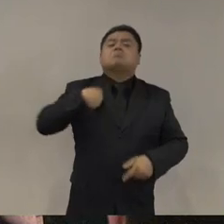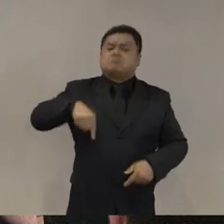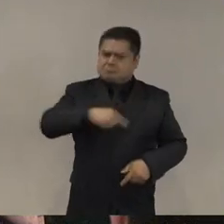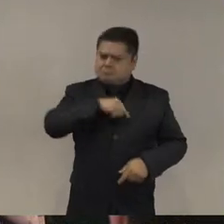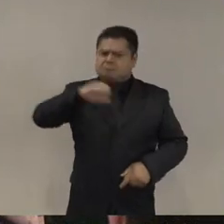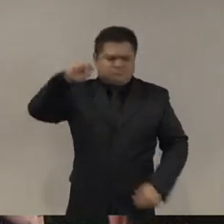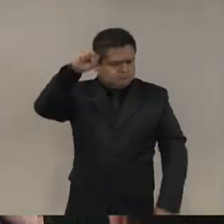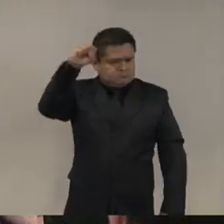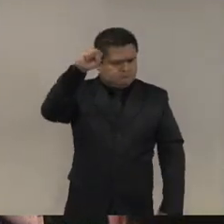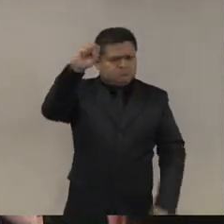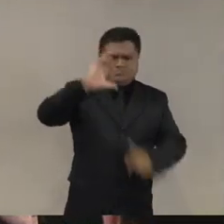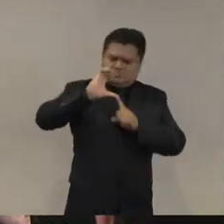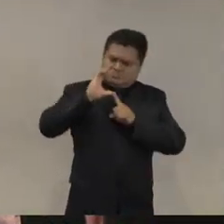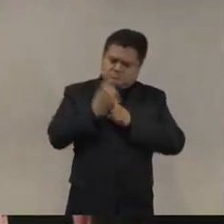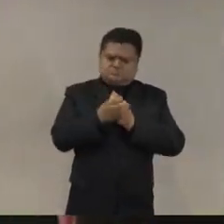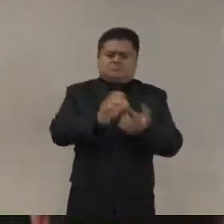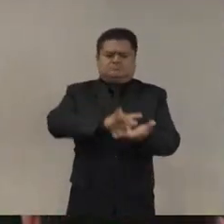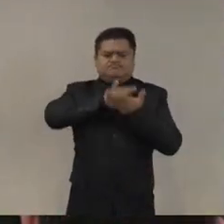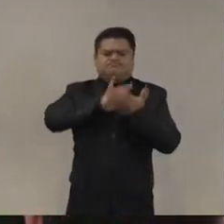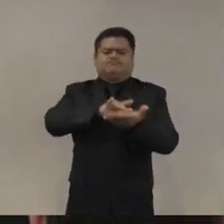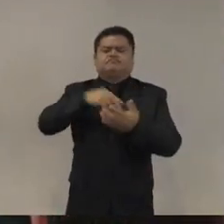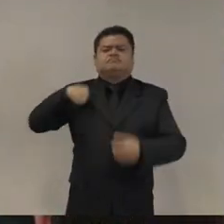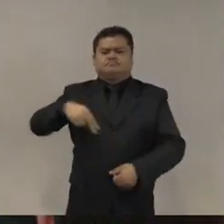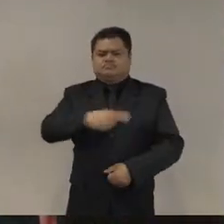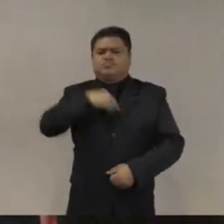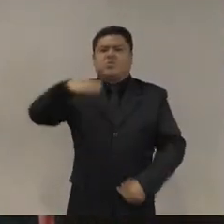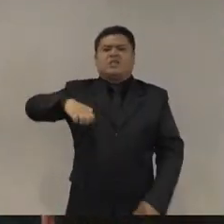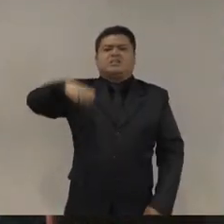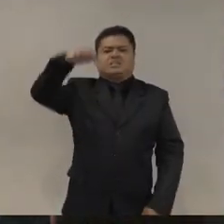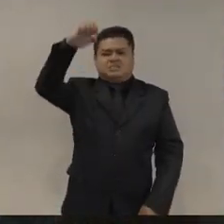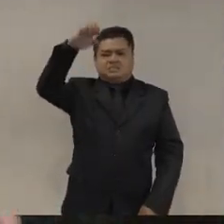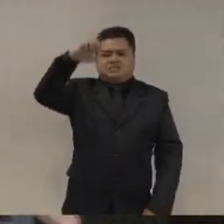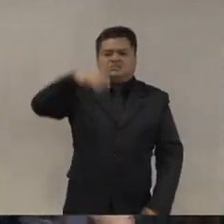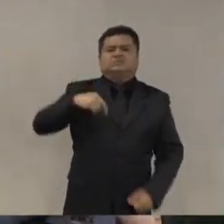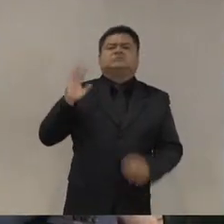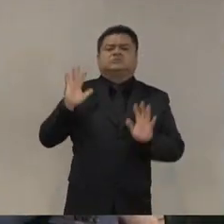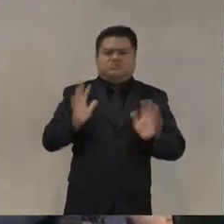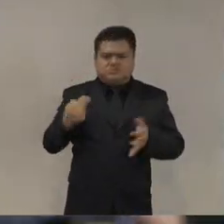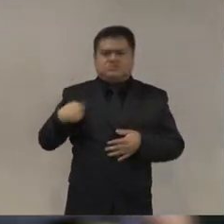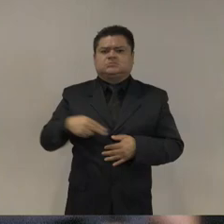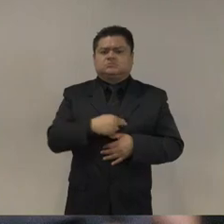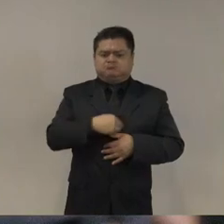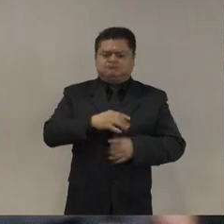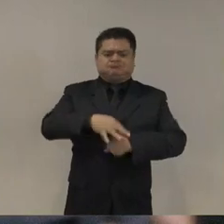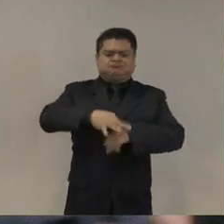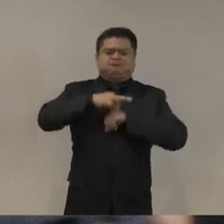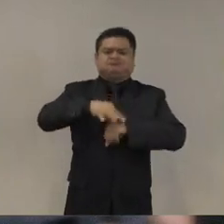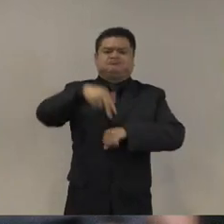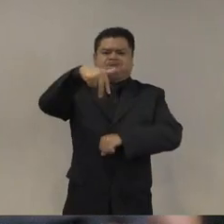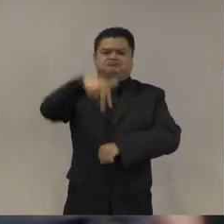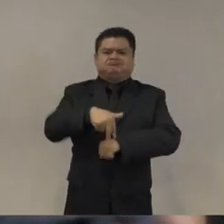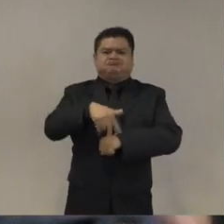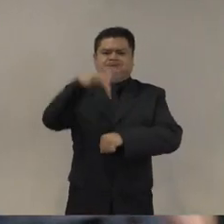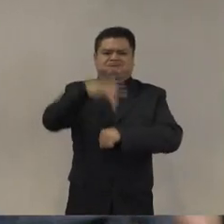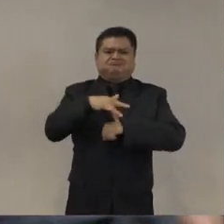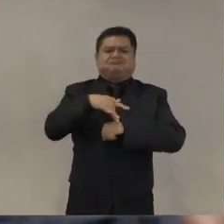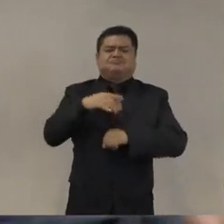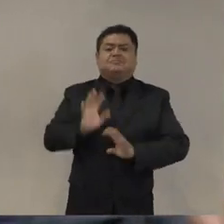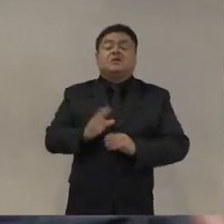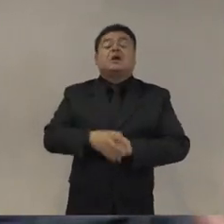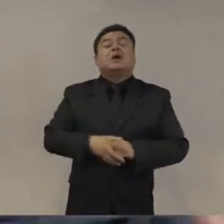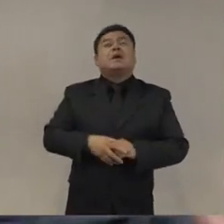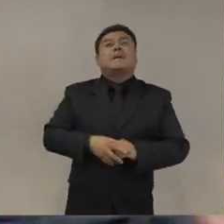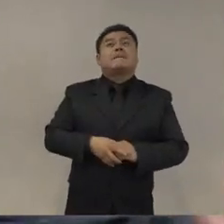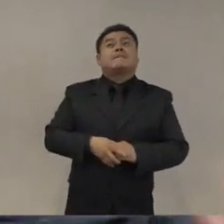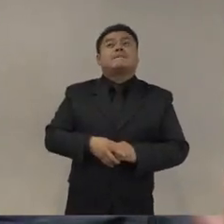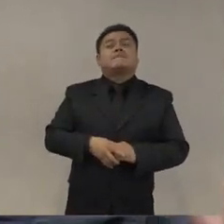porque ya tenemos suficiente edad para haber estado ahí. Las madres en agosto